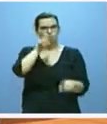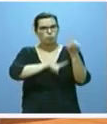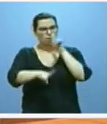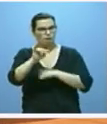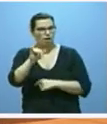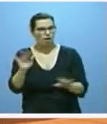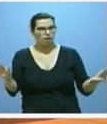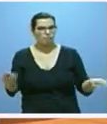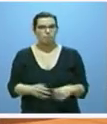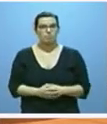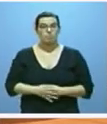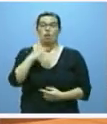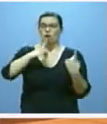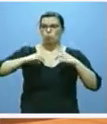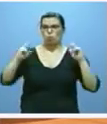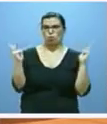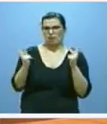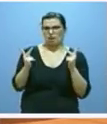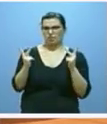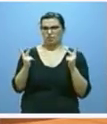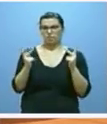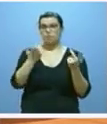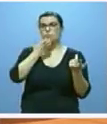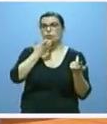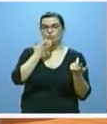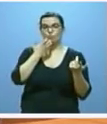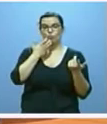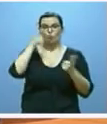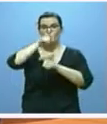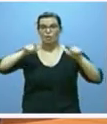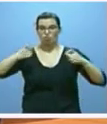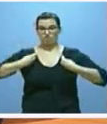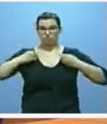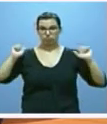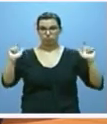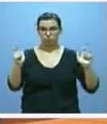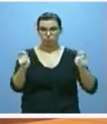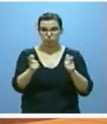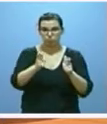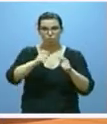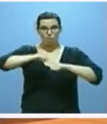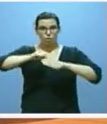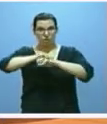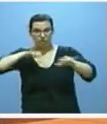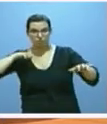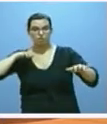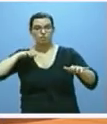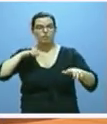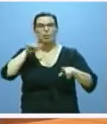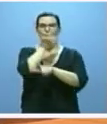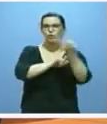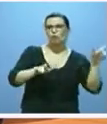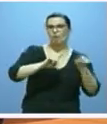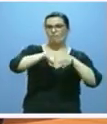alguno tan grave y estructural como el de la pérdida y envejecimiento de la población. Hay muchas personas y familias